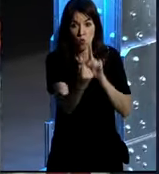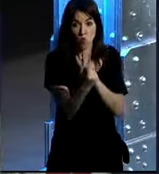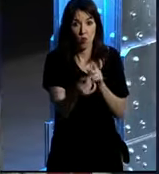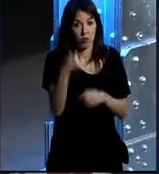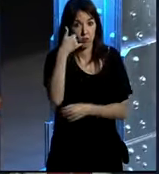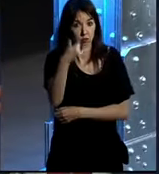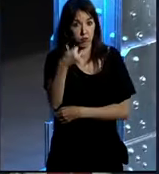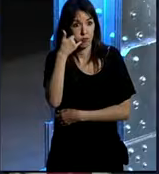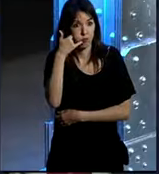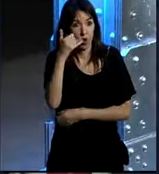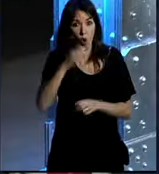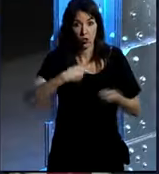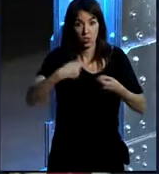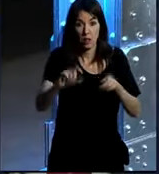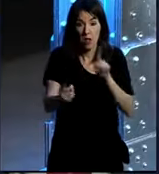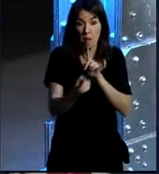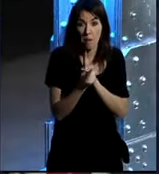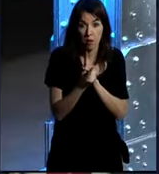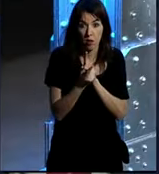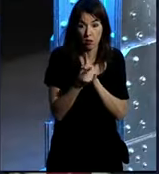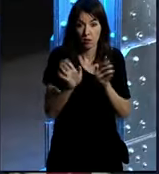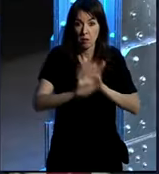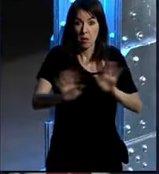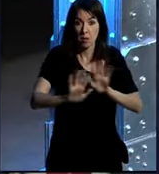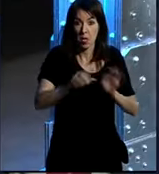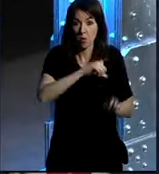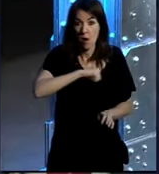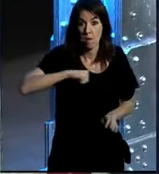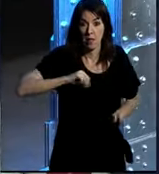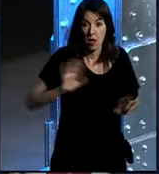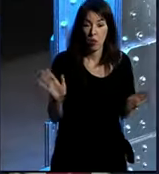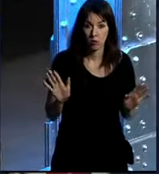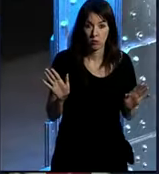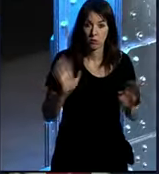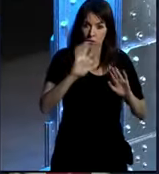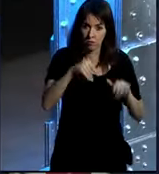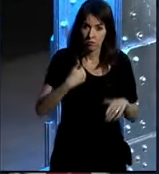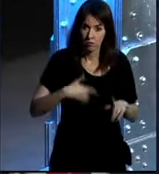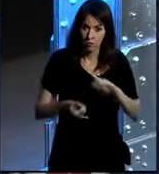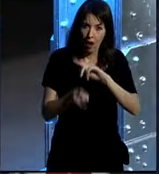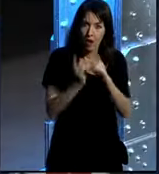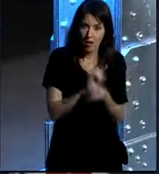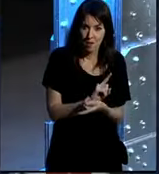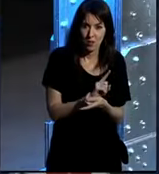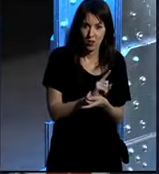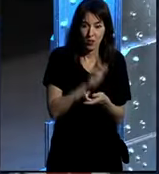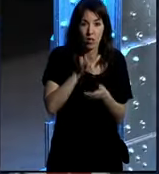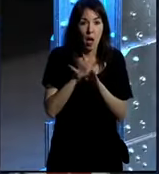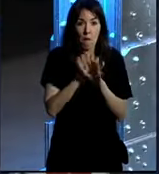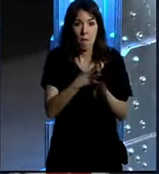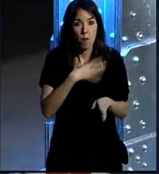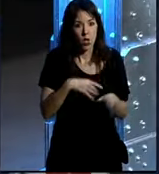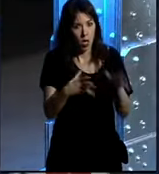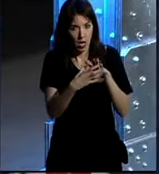teléfono en muchos casos en una tienda y se quedaban en el ámbito de esa conversación privada eso ha cambiado aparte de que te pueden